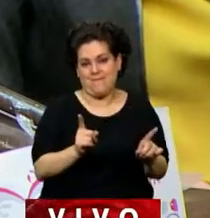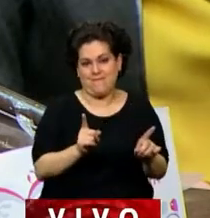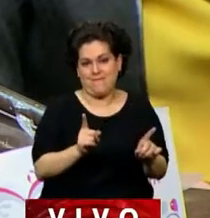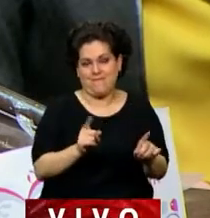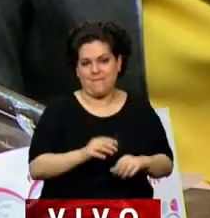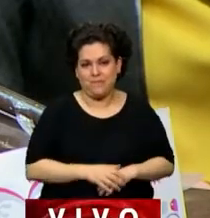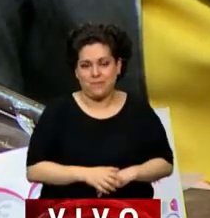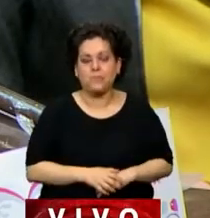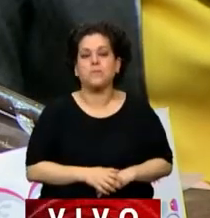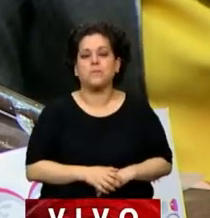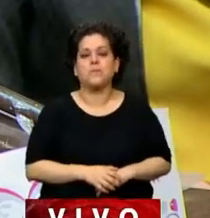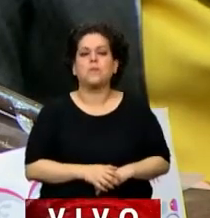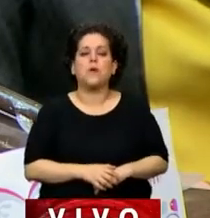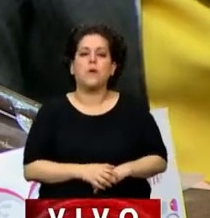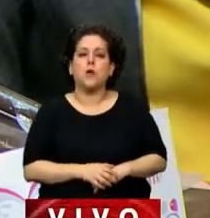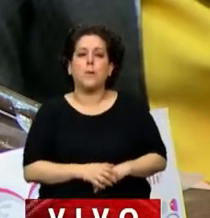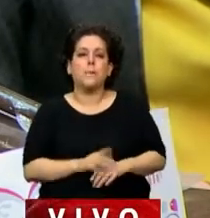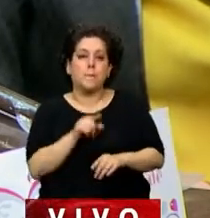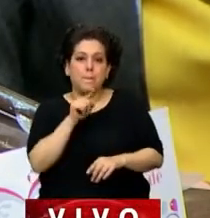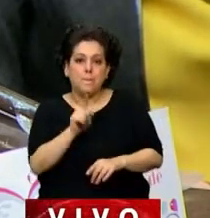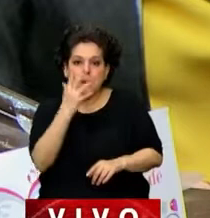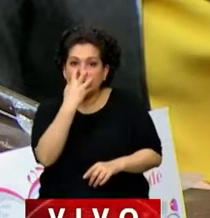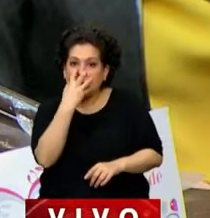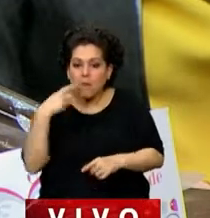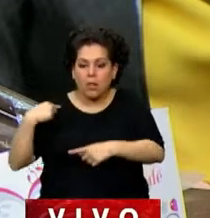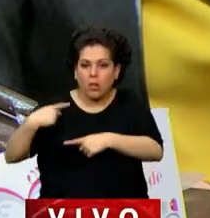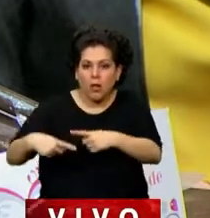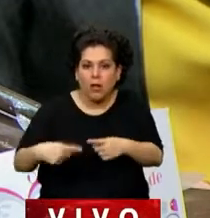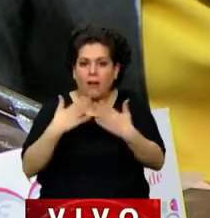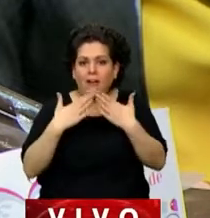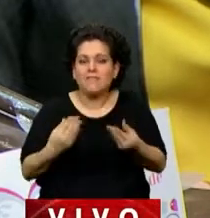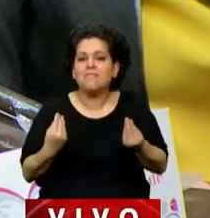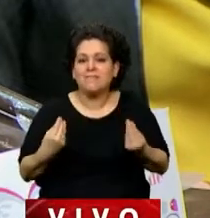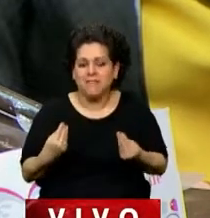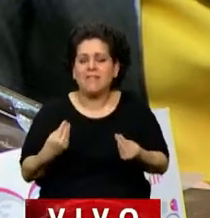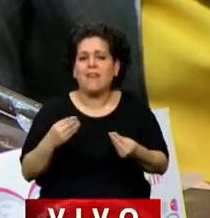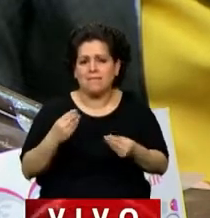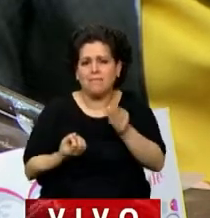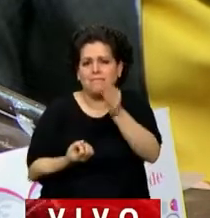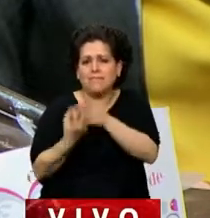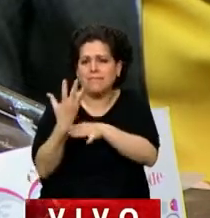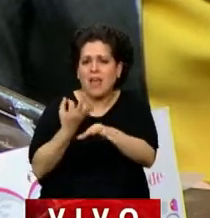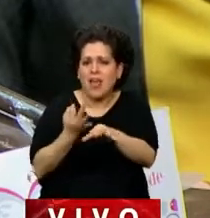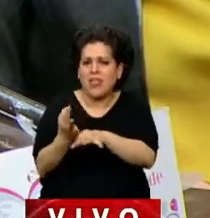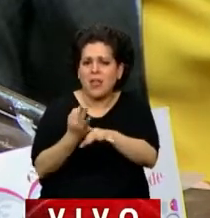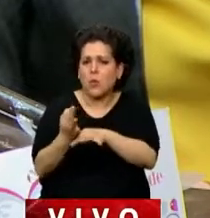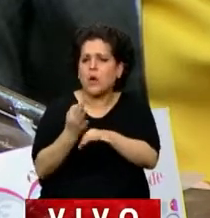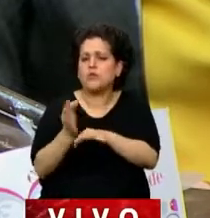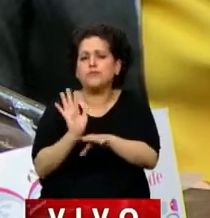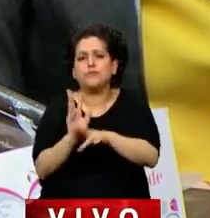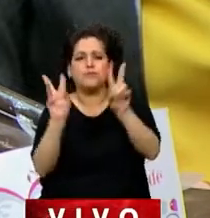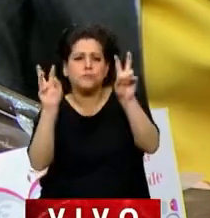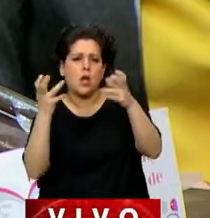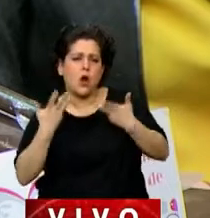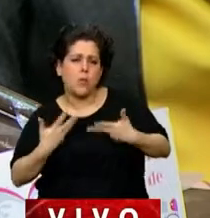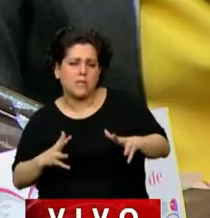El principal, o el principal legado de Sarmiento fue generar una educación normalizadora,